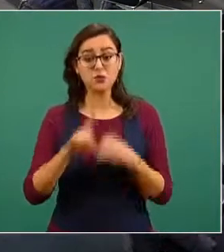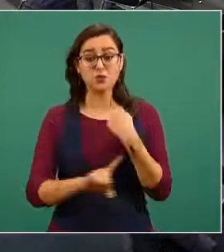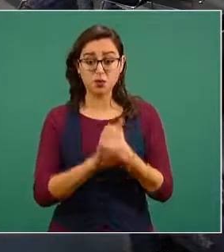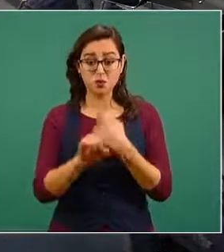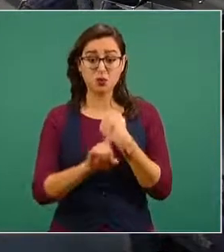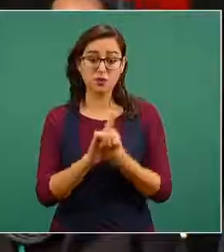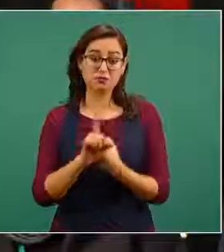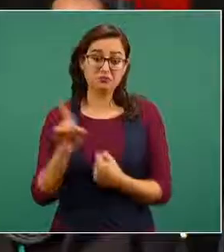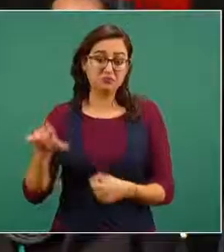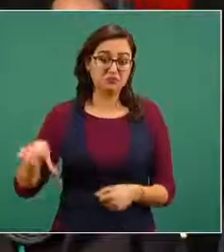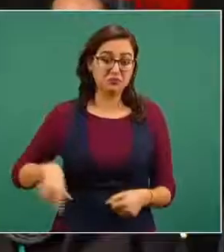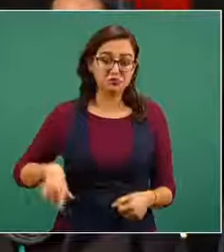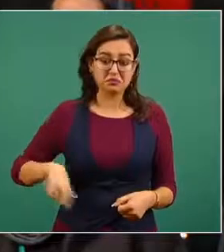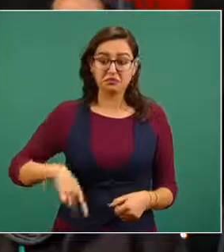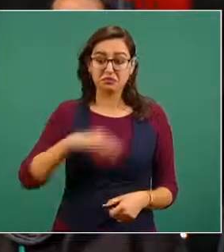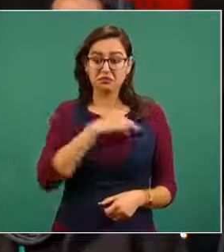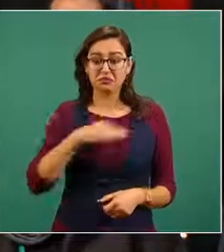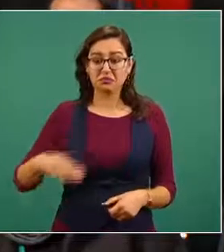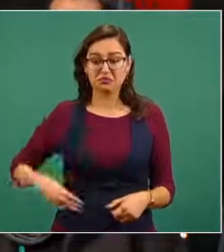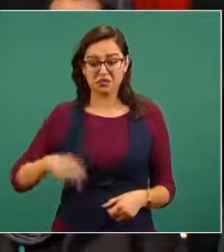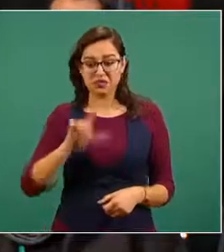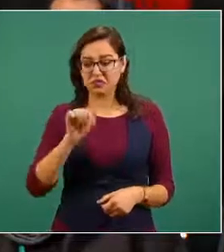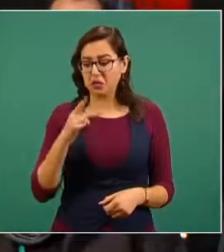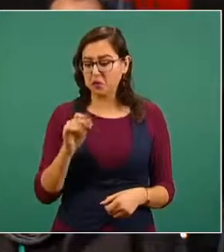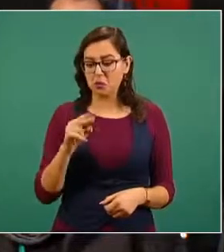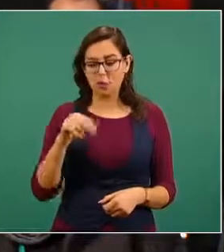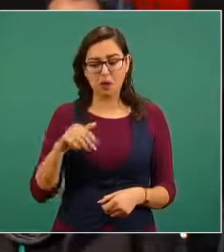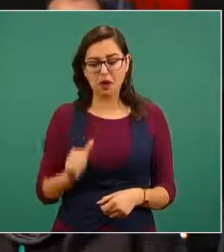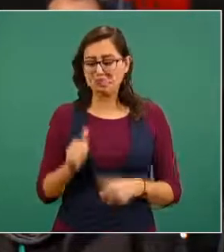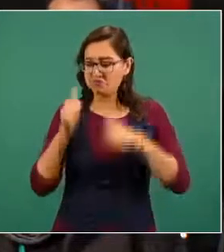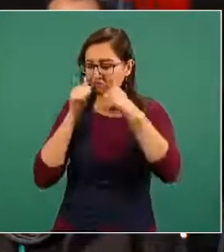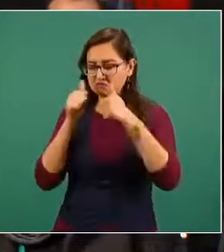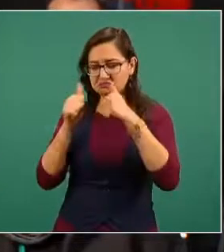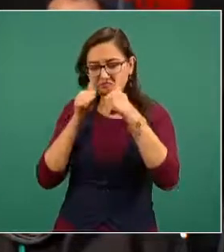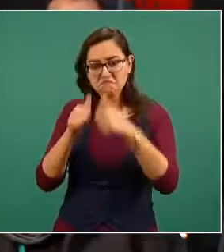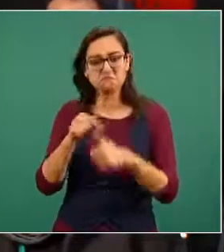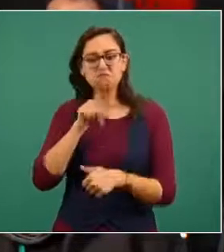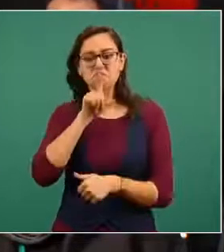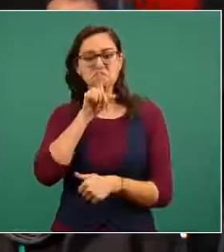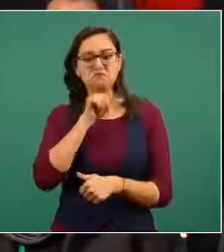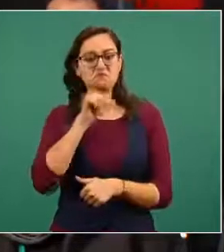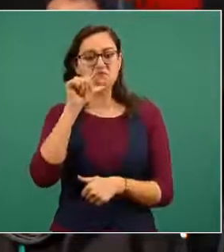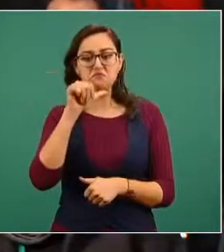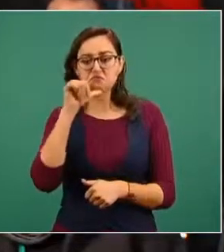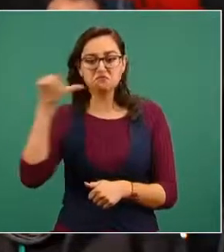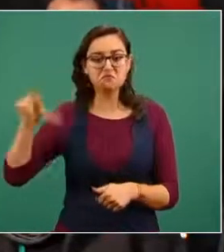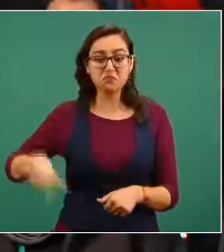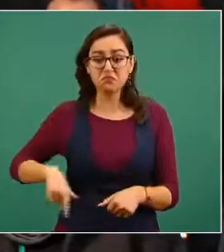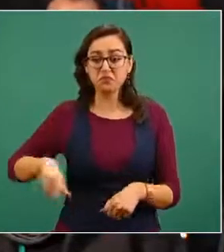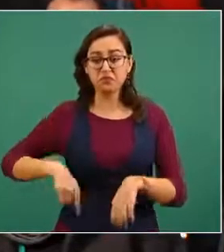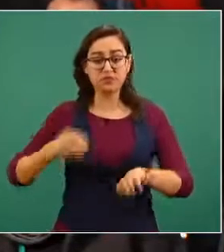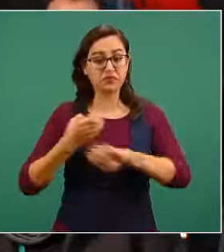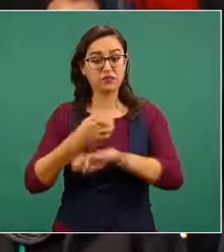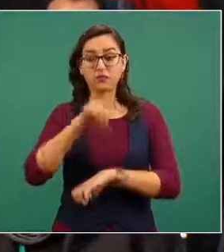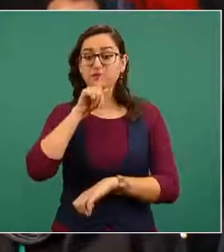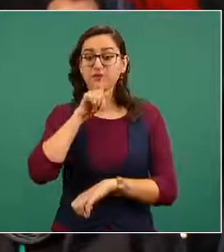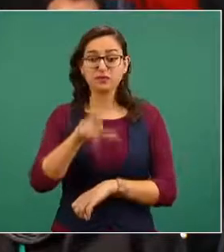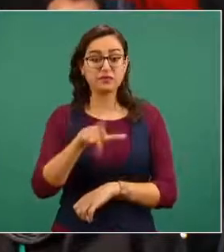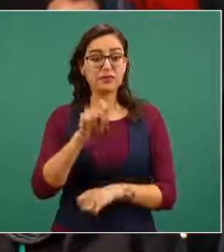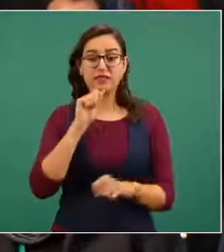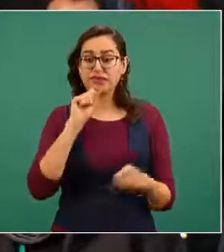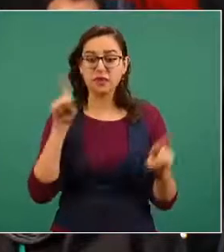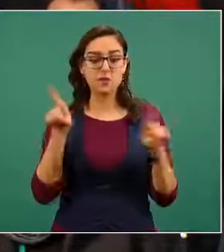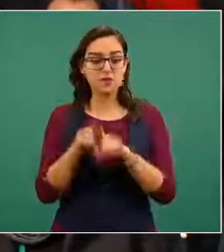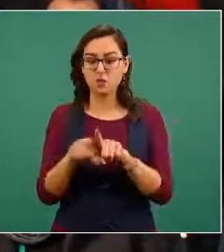municipal de Zapopan no ha querido resolver y mucho menos el gobierno del estado de Jalisco ni siquiera ha querido